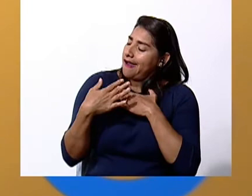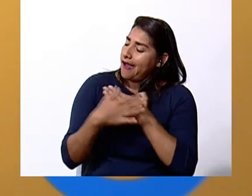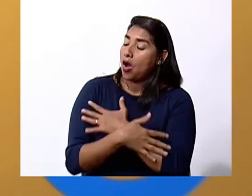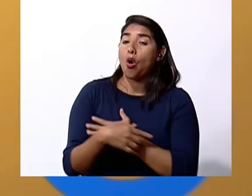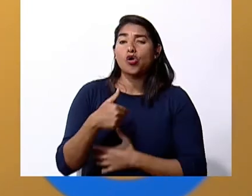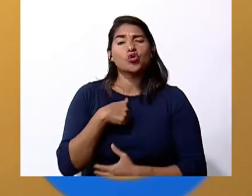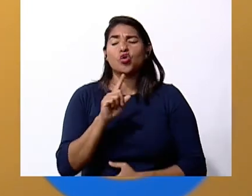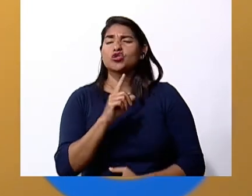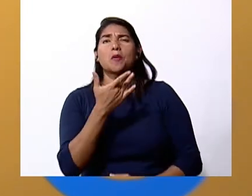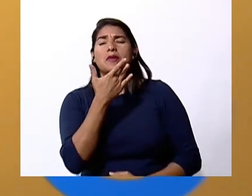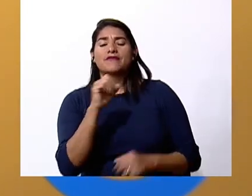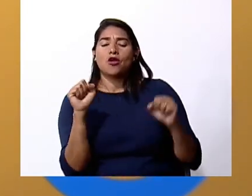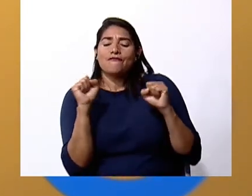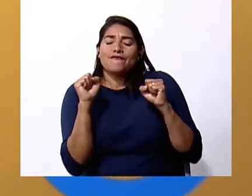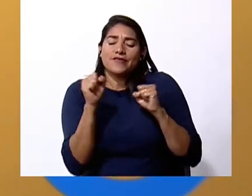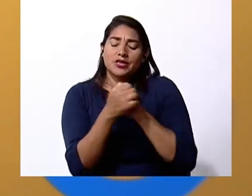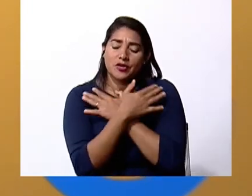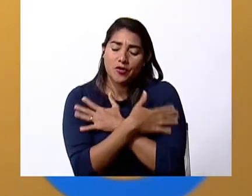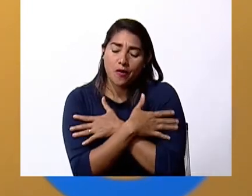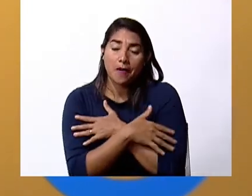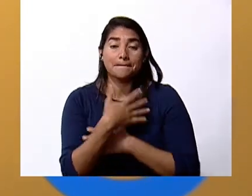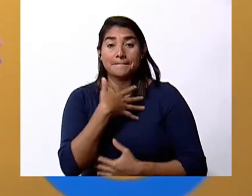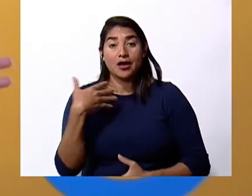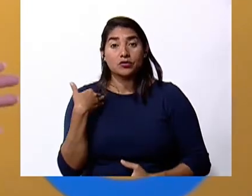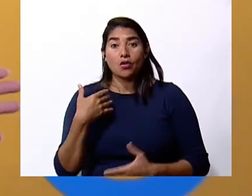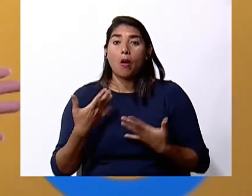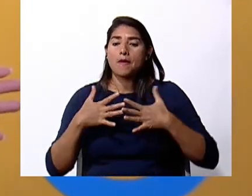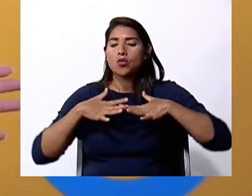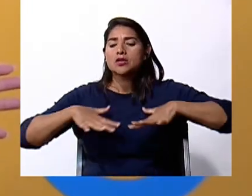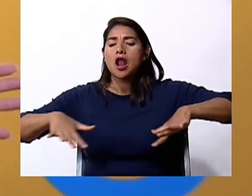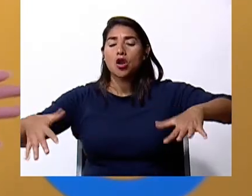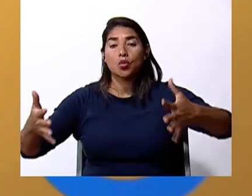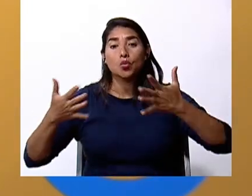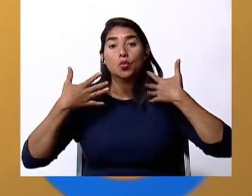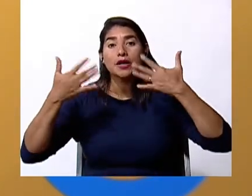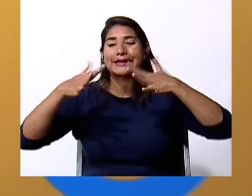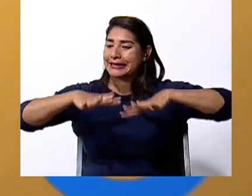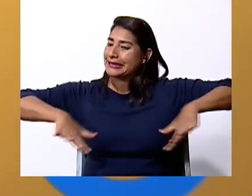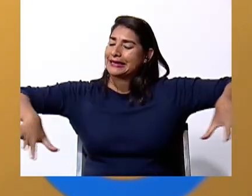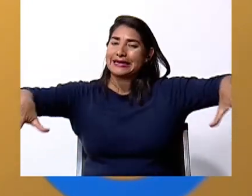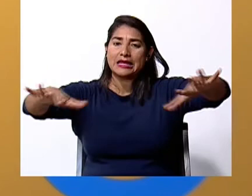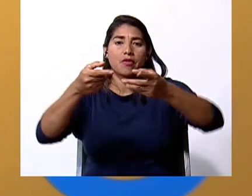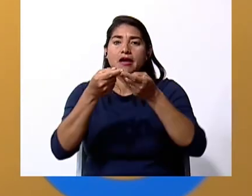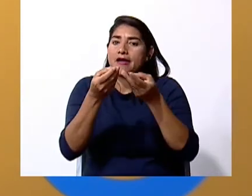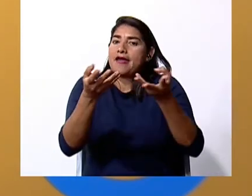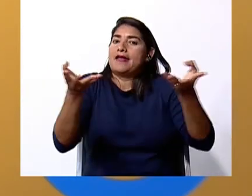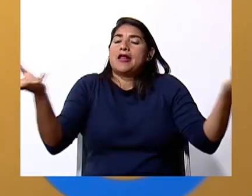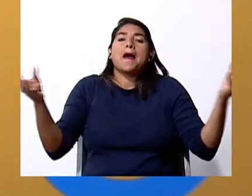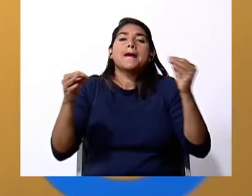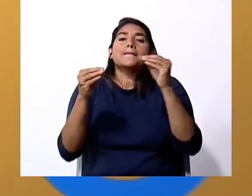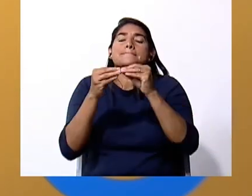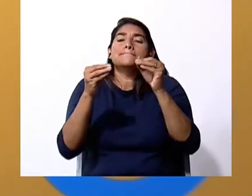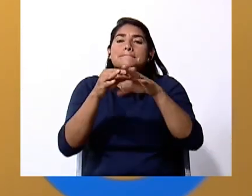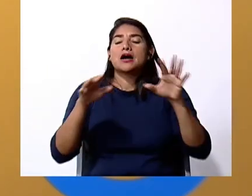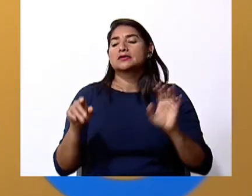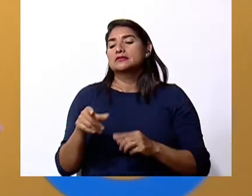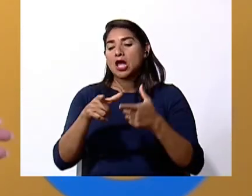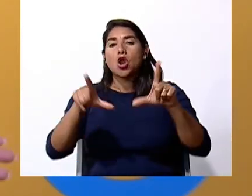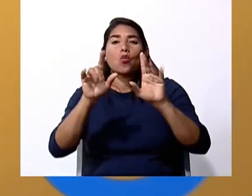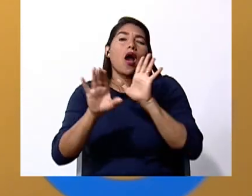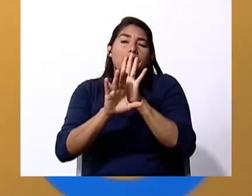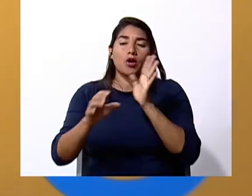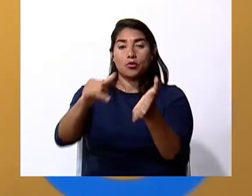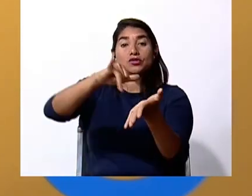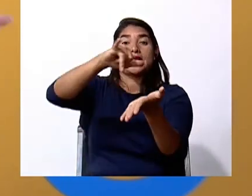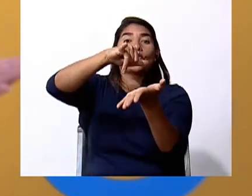más cuando hace frío o me gusta más el clima cuando hablamos de clima verdad decimos bueno me gusta más el clima de San José por